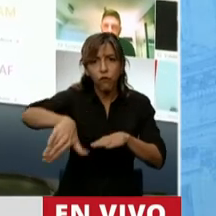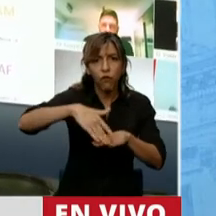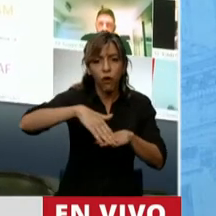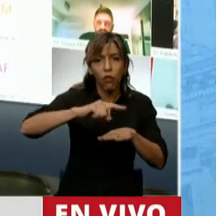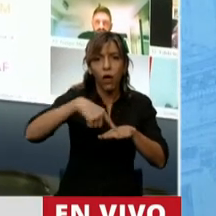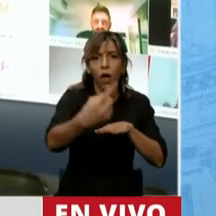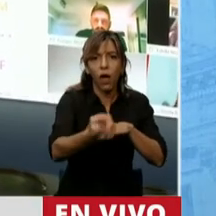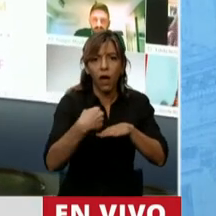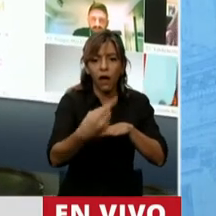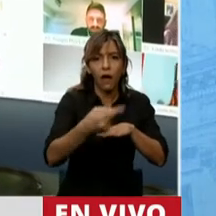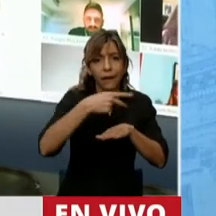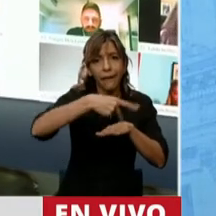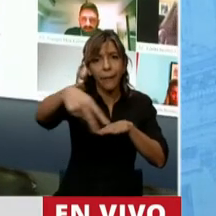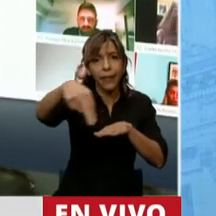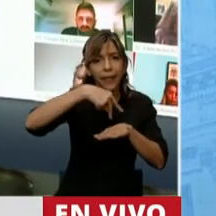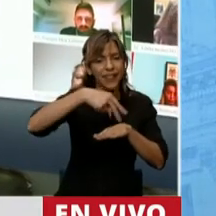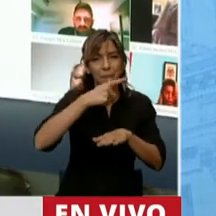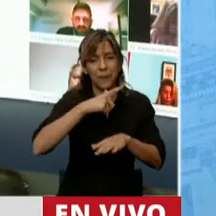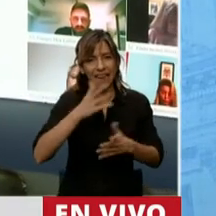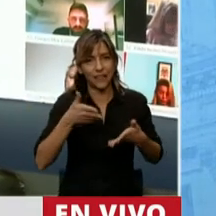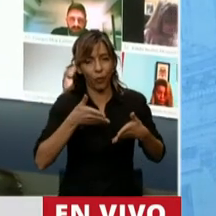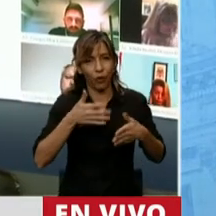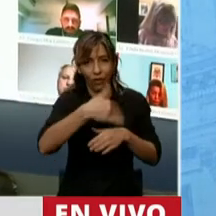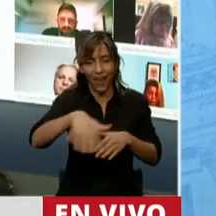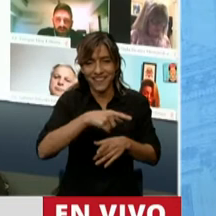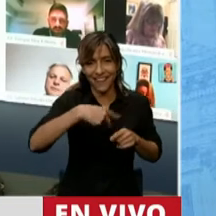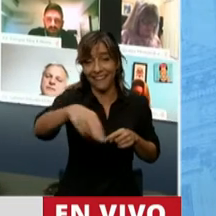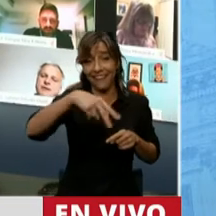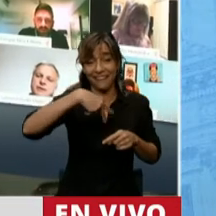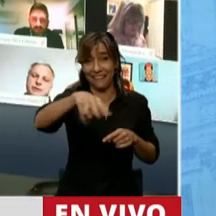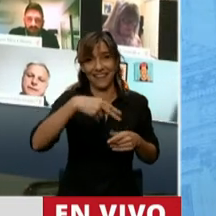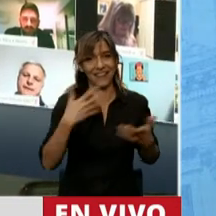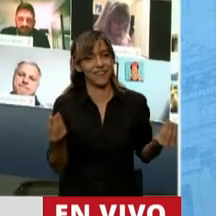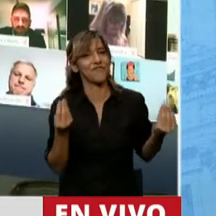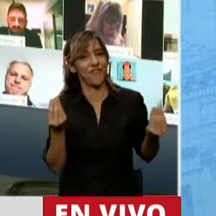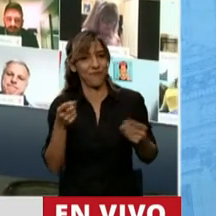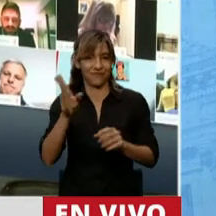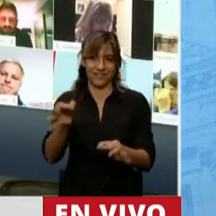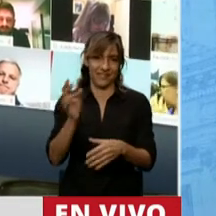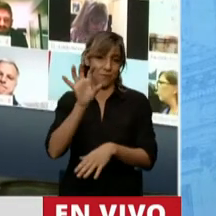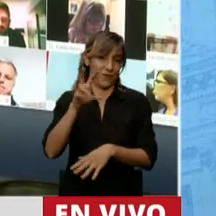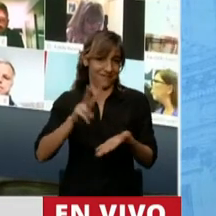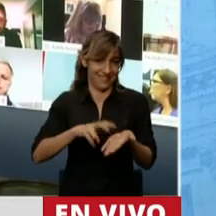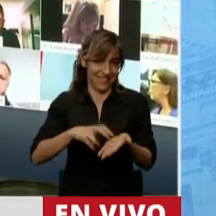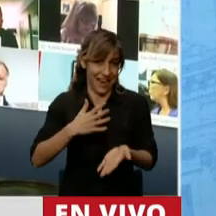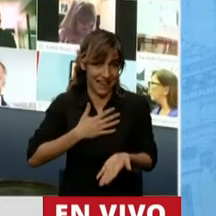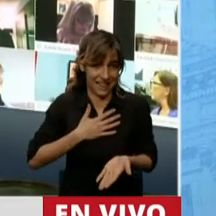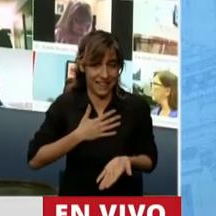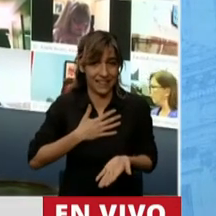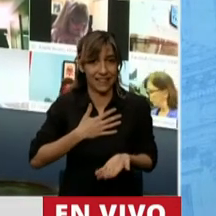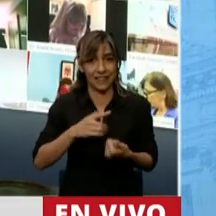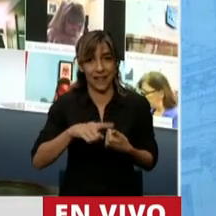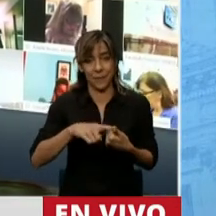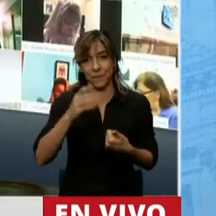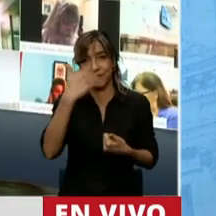sabe, para ser más específico, en la localidad de Sador, más apósito que pertenece a Santa, en nuestro país. Al frente está